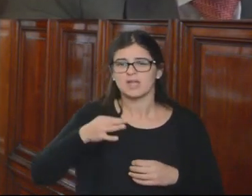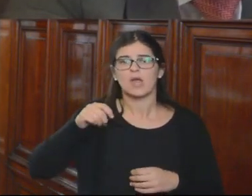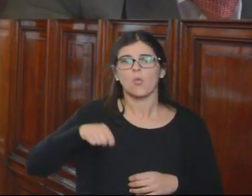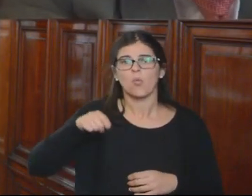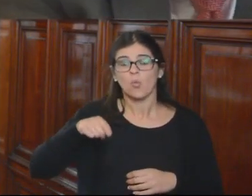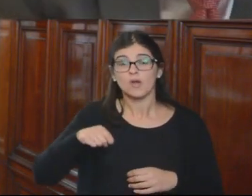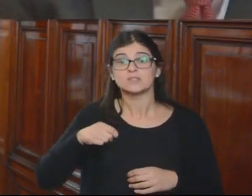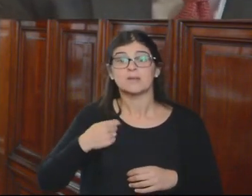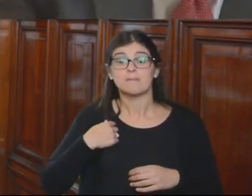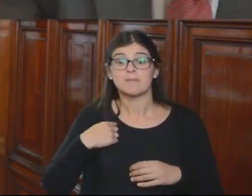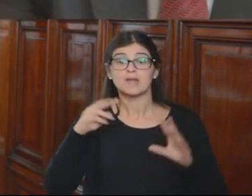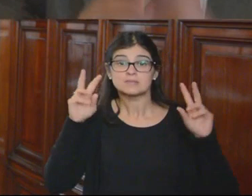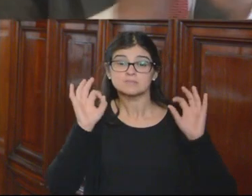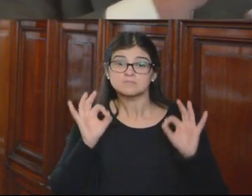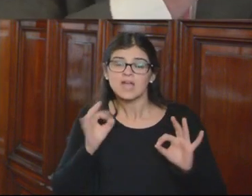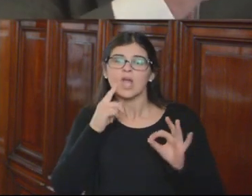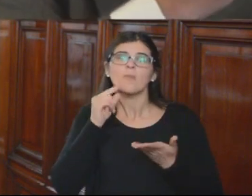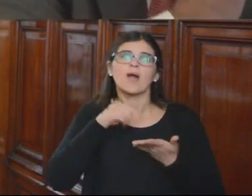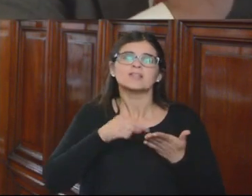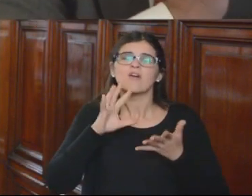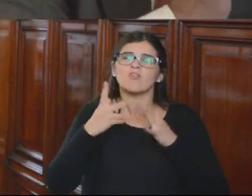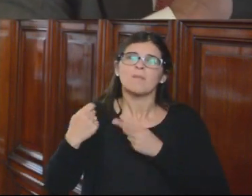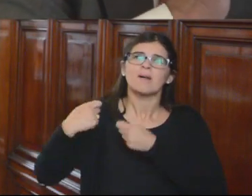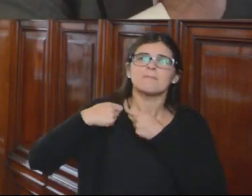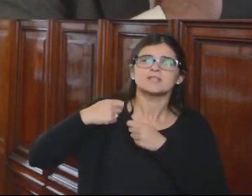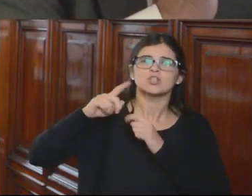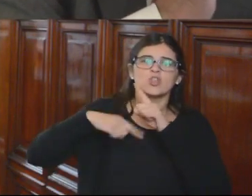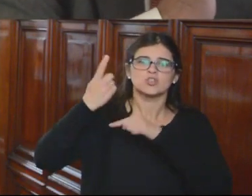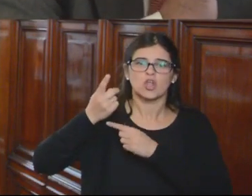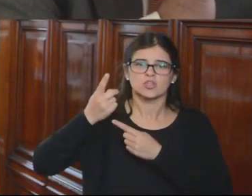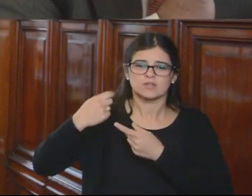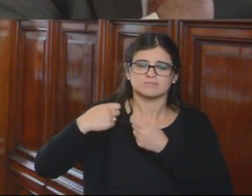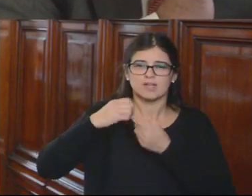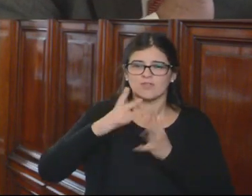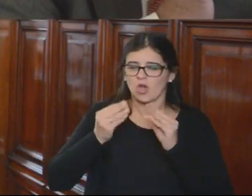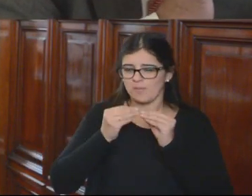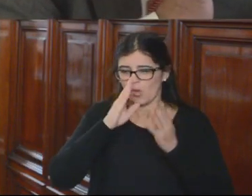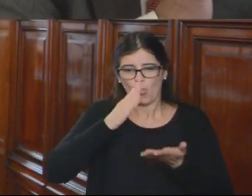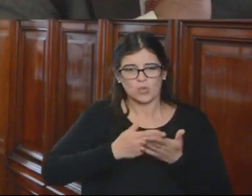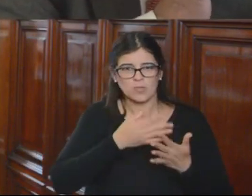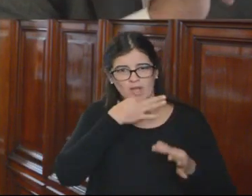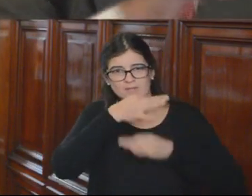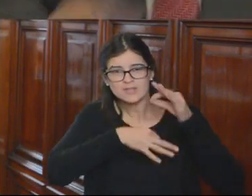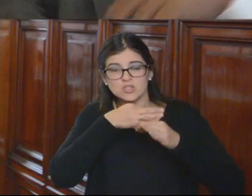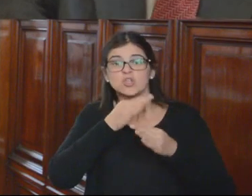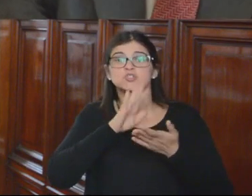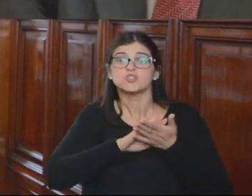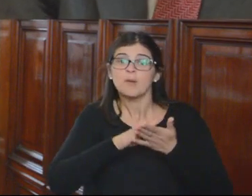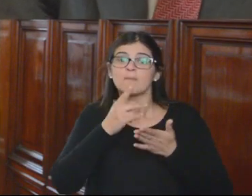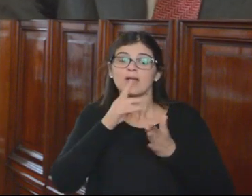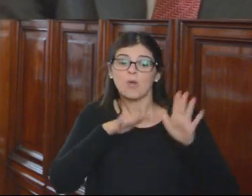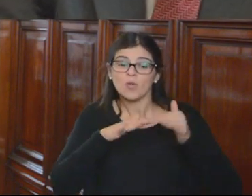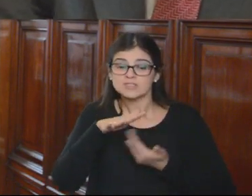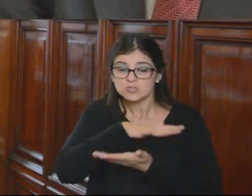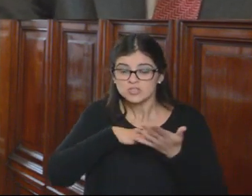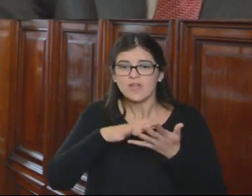punto específico es la garantía contra las presiones externas, en lo último que el colega ha precisado, a través de las determinaciones